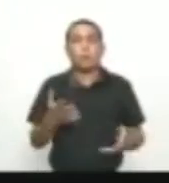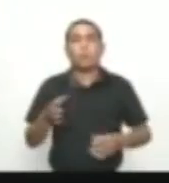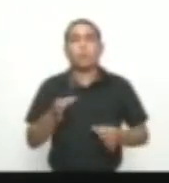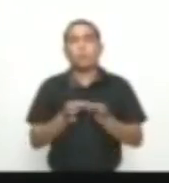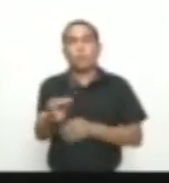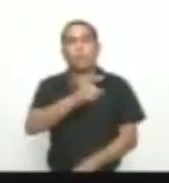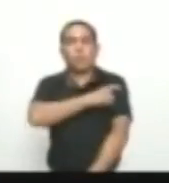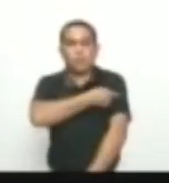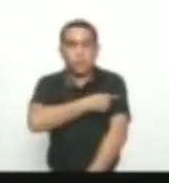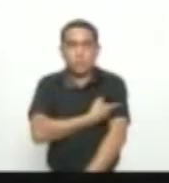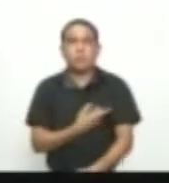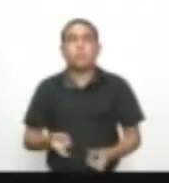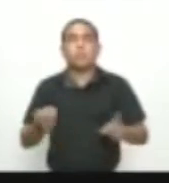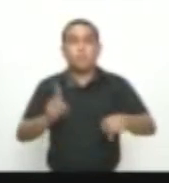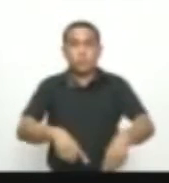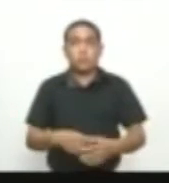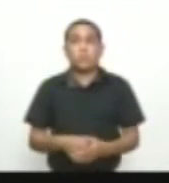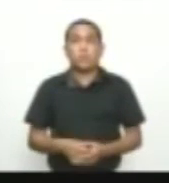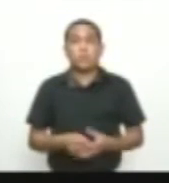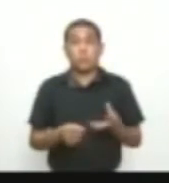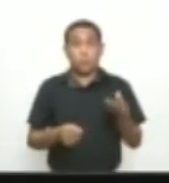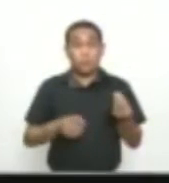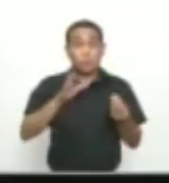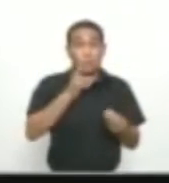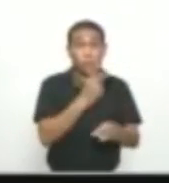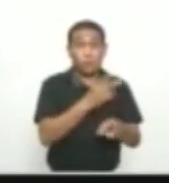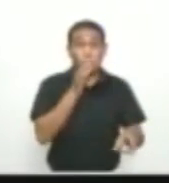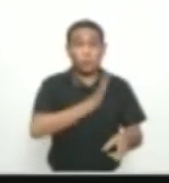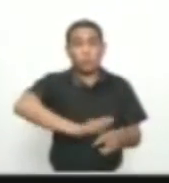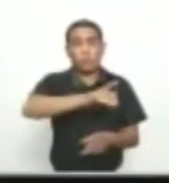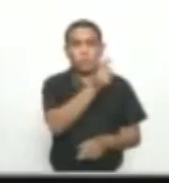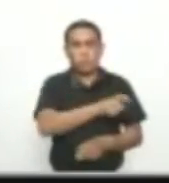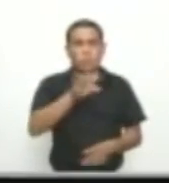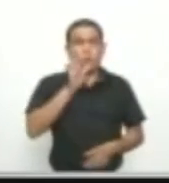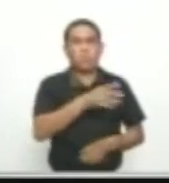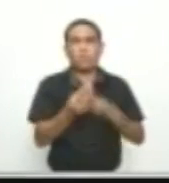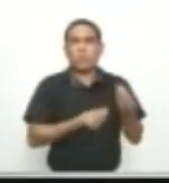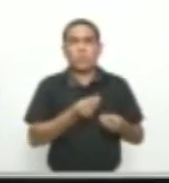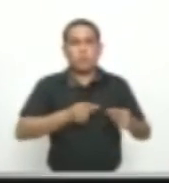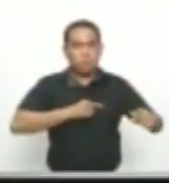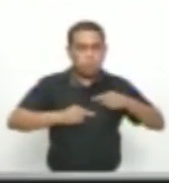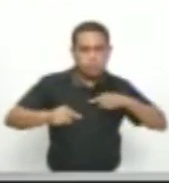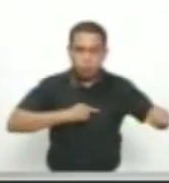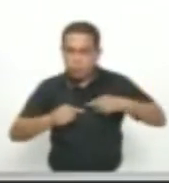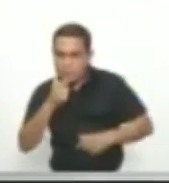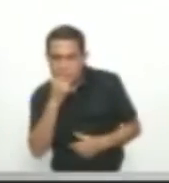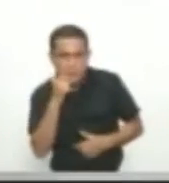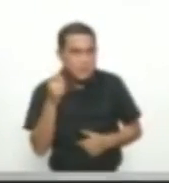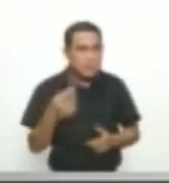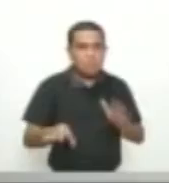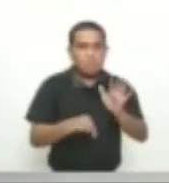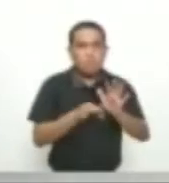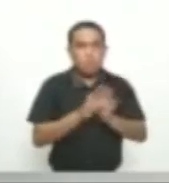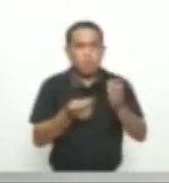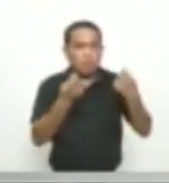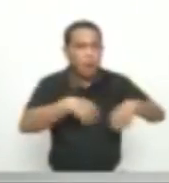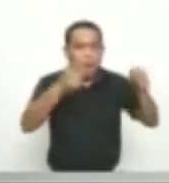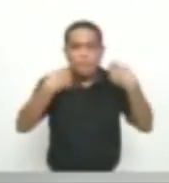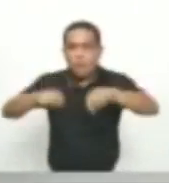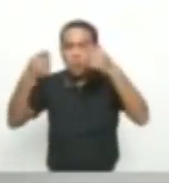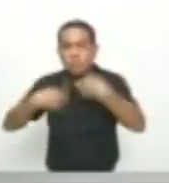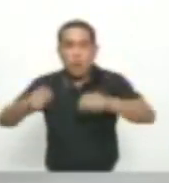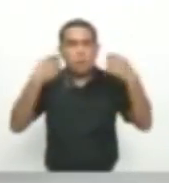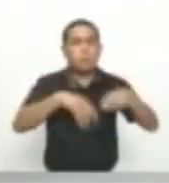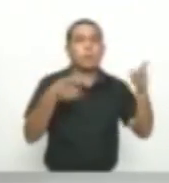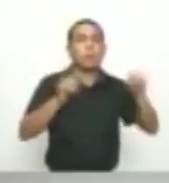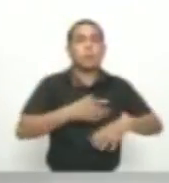Verano La estructura liderada Por la Crespa Y Duber Están señalados De coordinar La distribución El transporte Y la venta De superfacientes